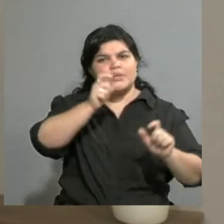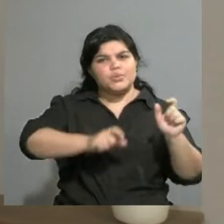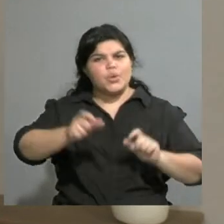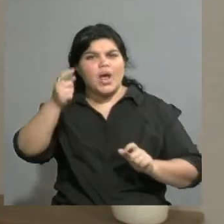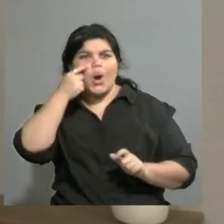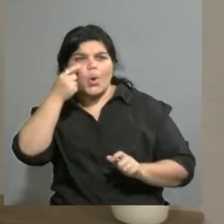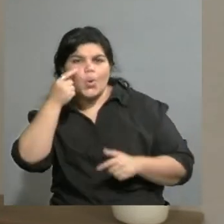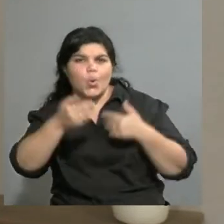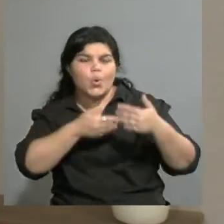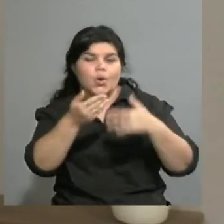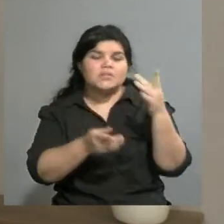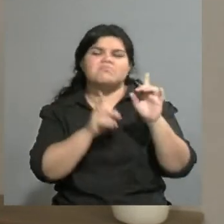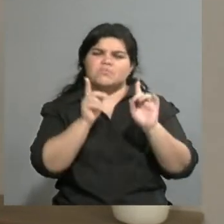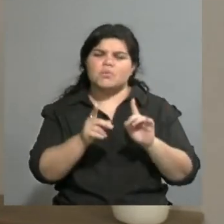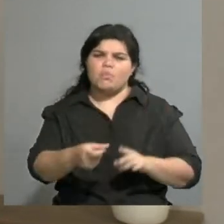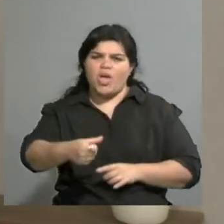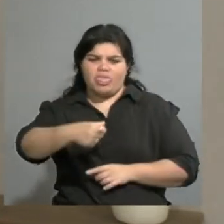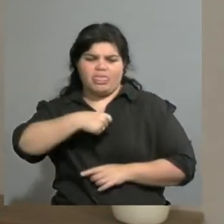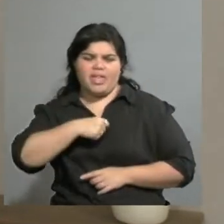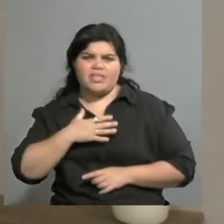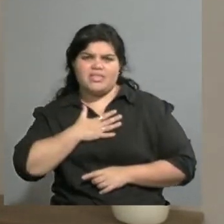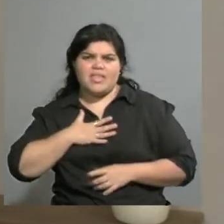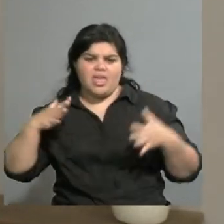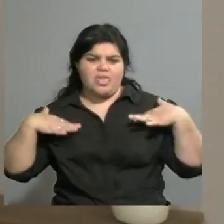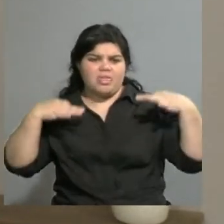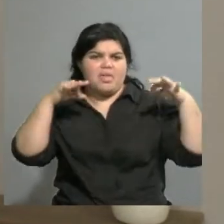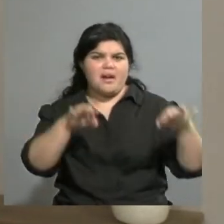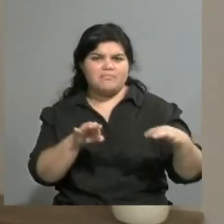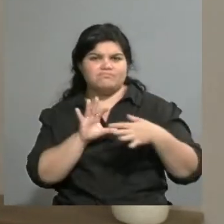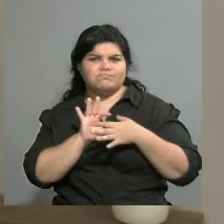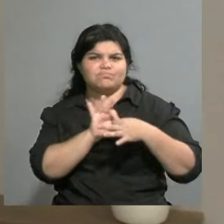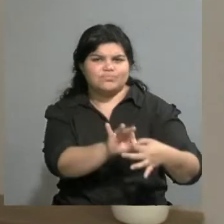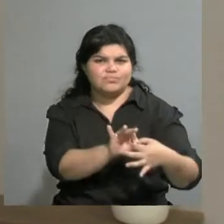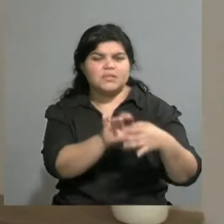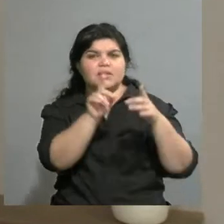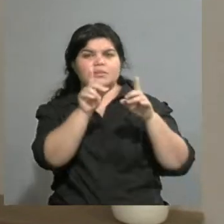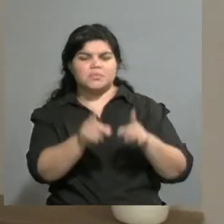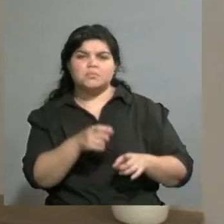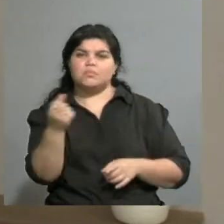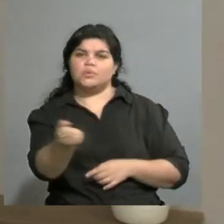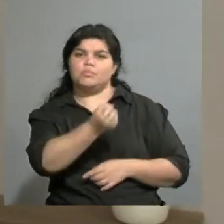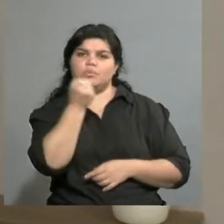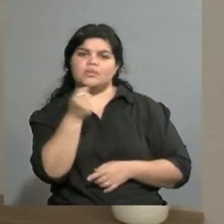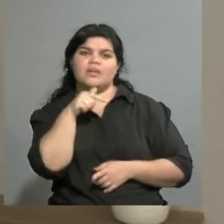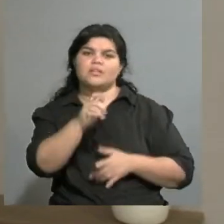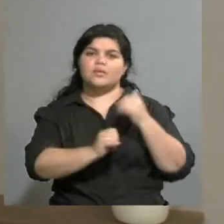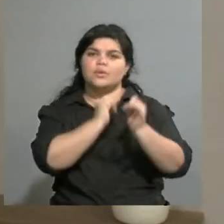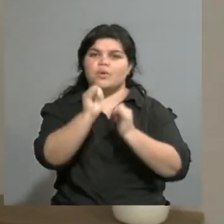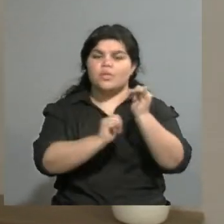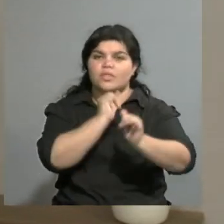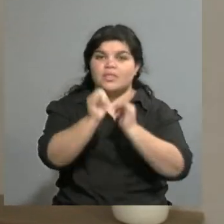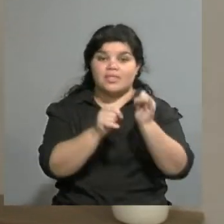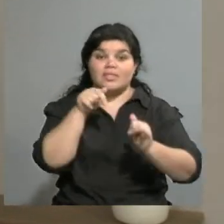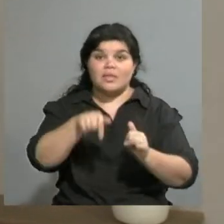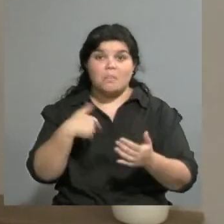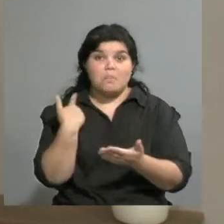va a sentirse identificado, va a sentir identificado alguien de su entorno a partir de esto. Y me parece que está bueno transmitirlo, ¿no? A través de esta